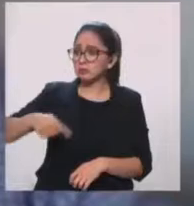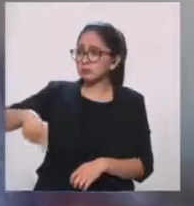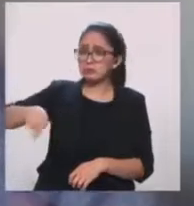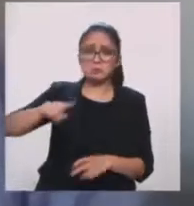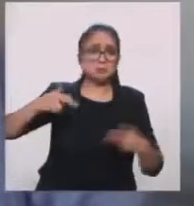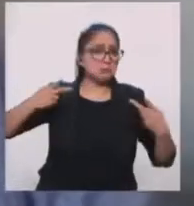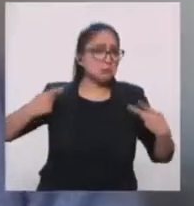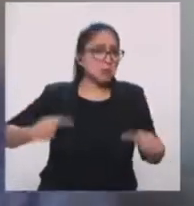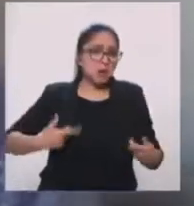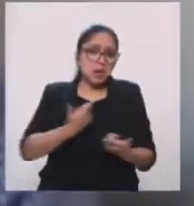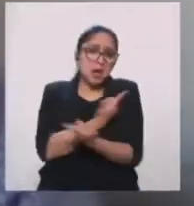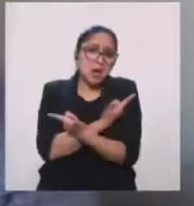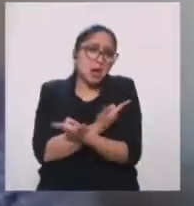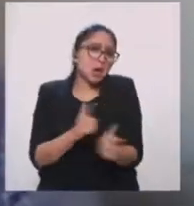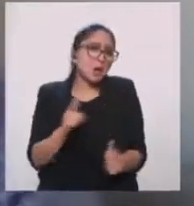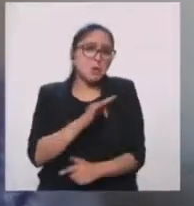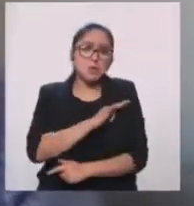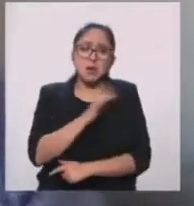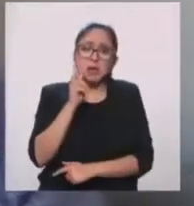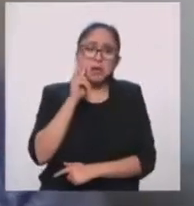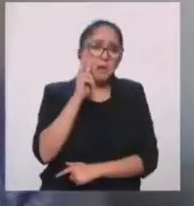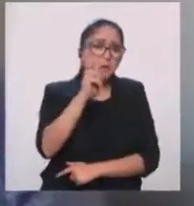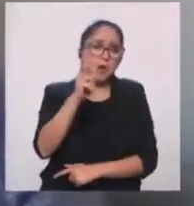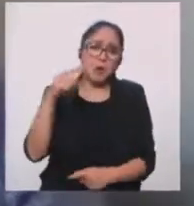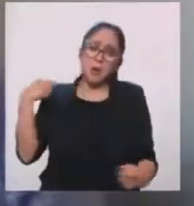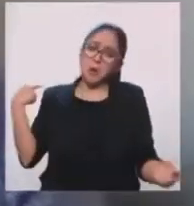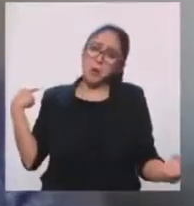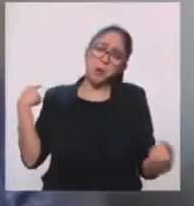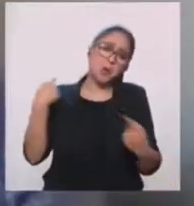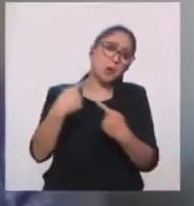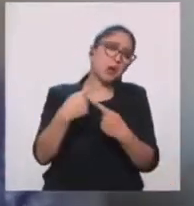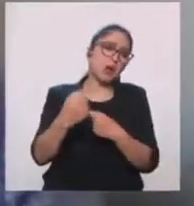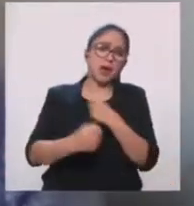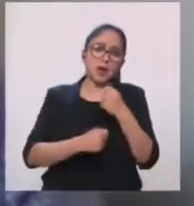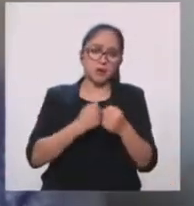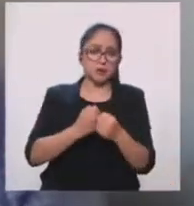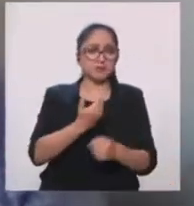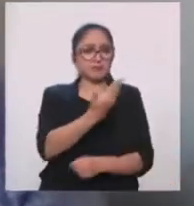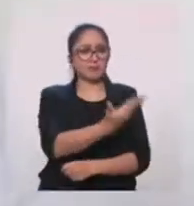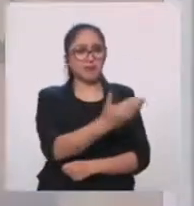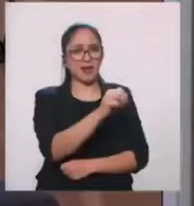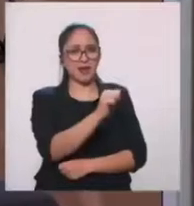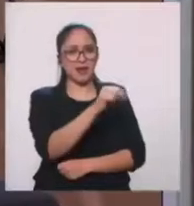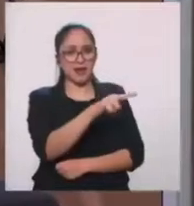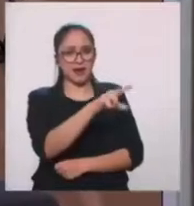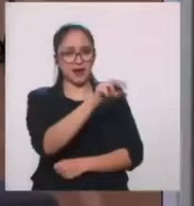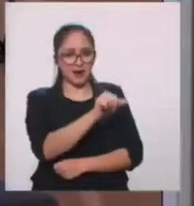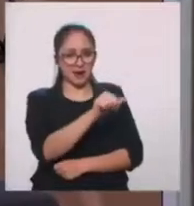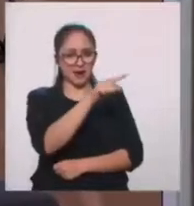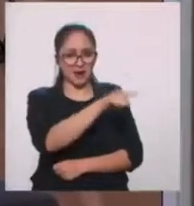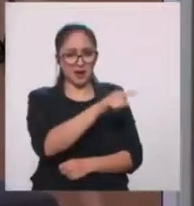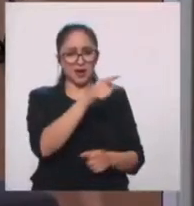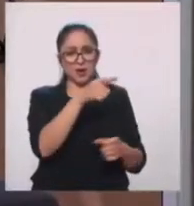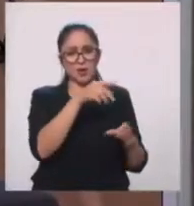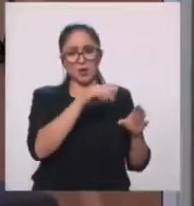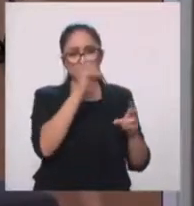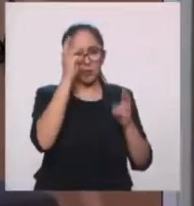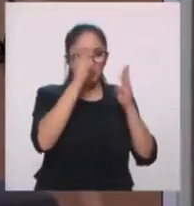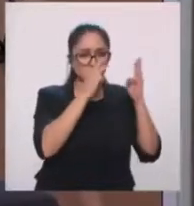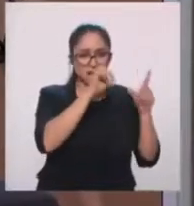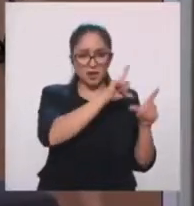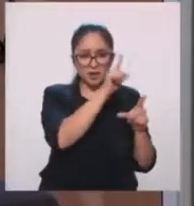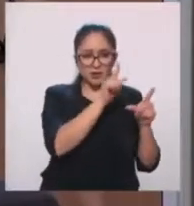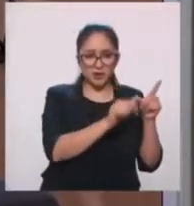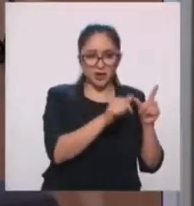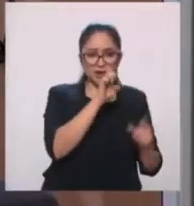indefinidamente. Perfecto, pues le agradezco mucho a Ana Carolina Abad, curadora del Museo Nacional de la Estampa, y Carlos Molina,